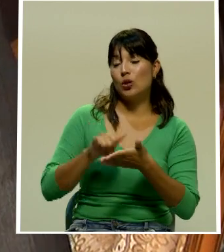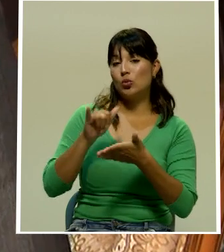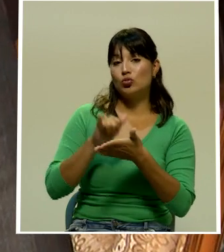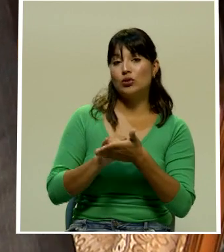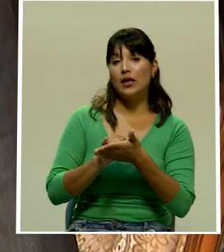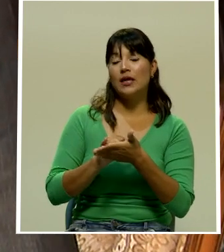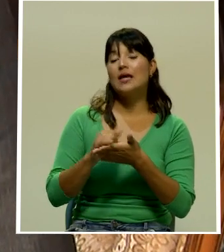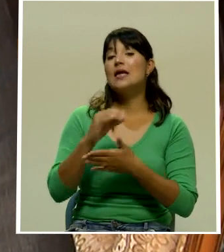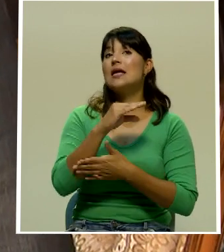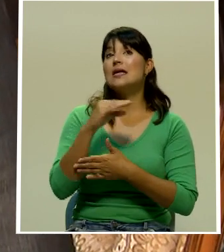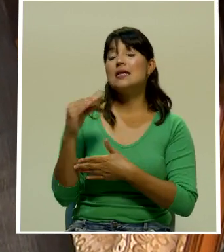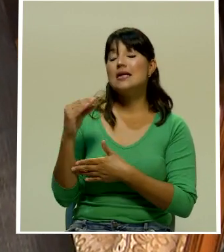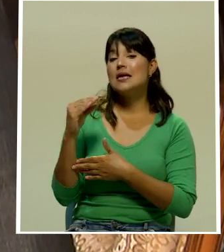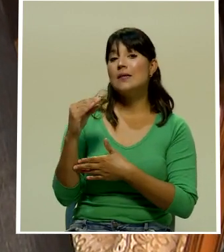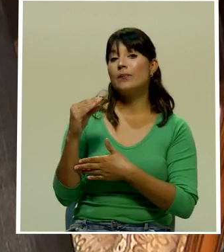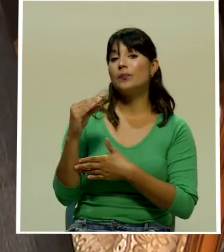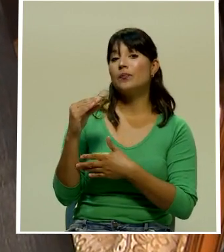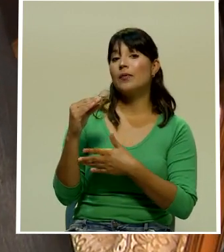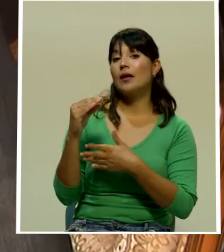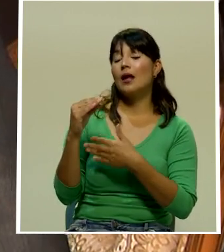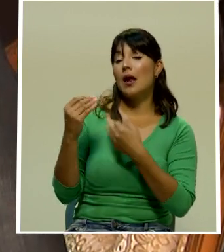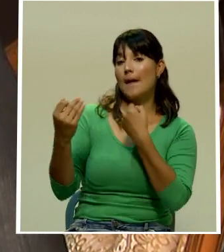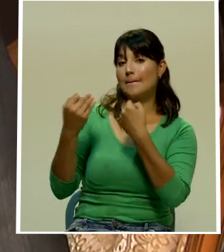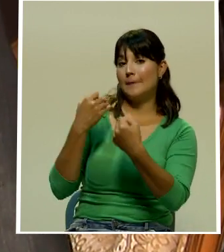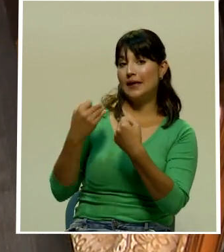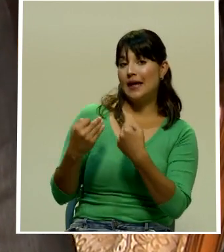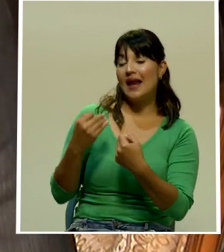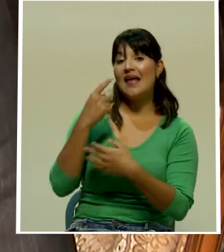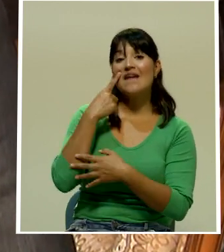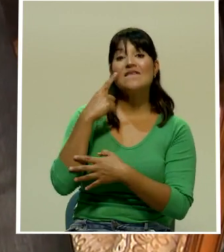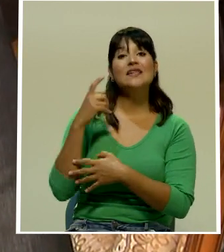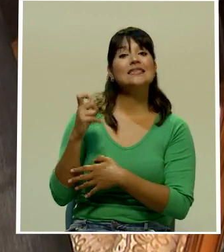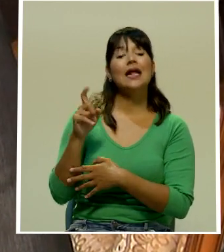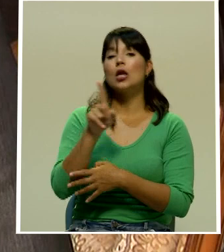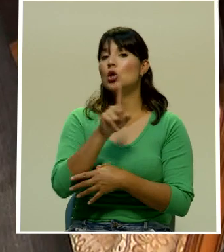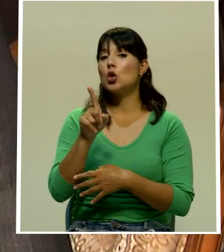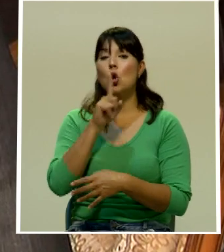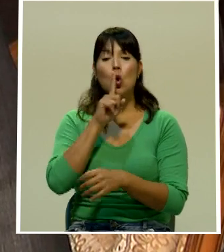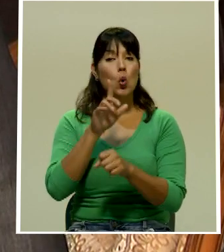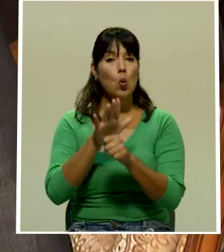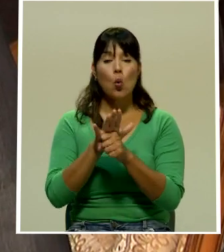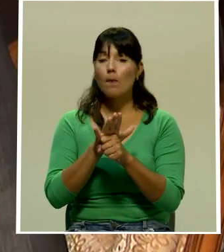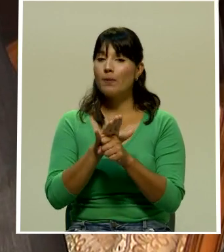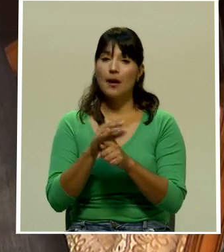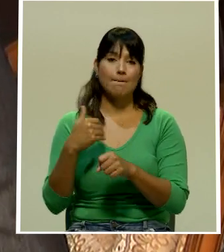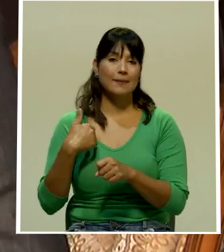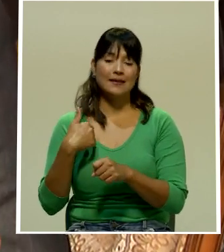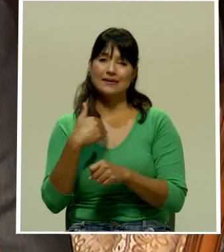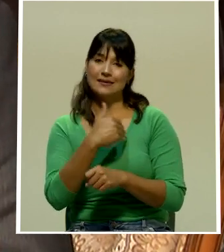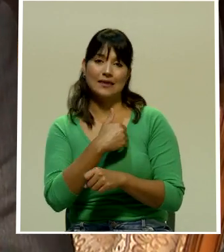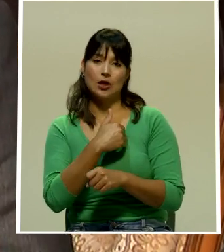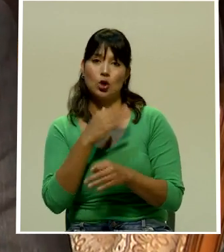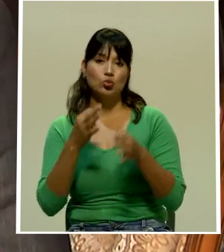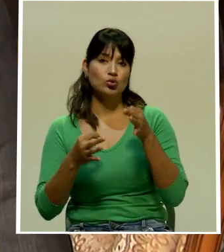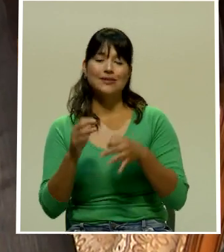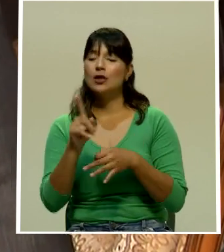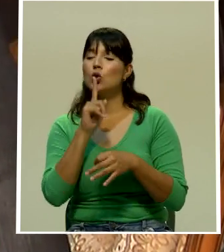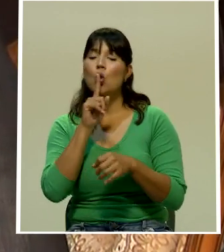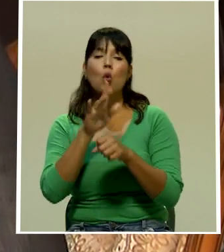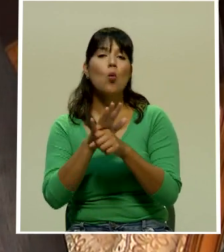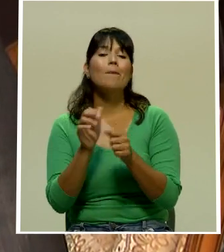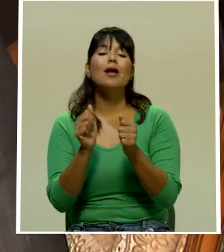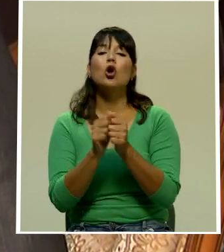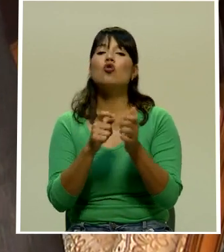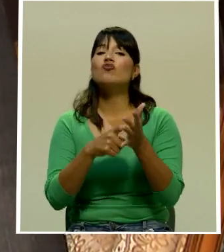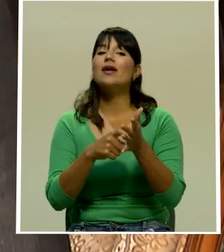señalamiento que hace de que la Fiscalía no cumple con los requisitos básicos o necesarios para